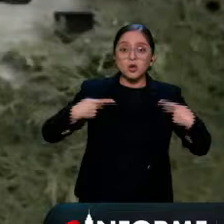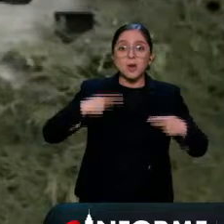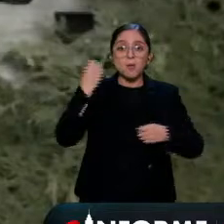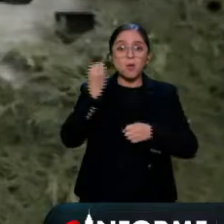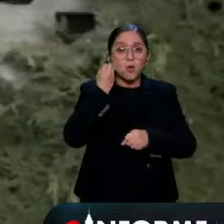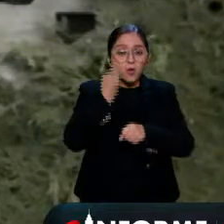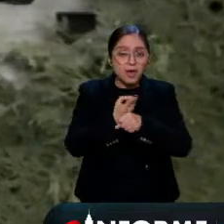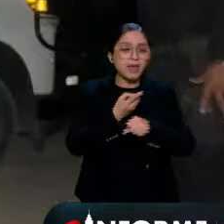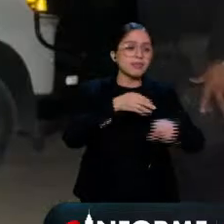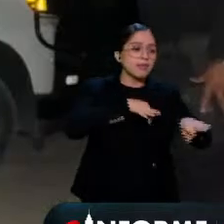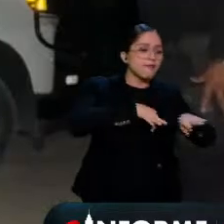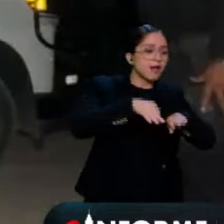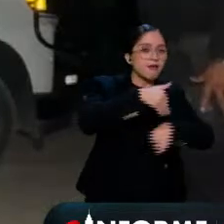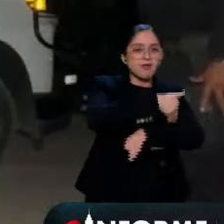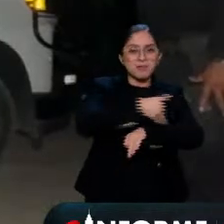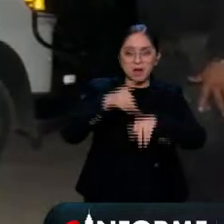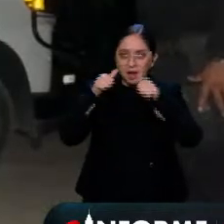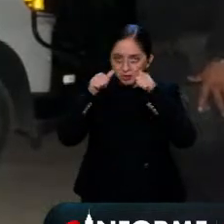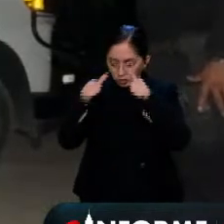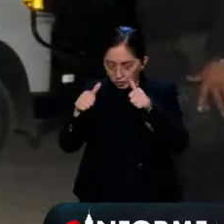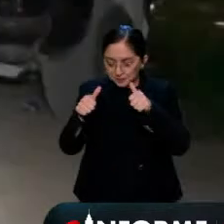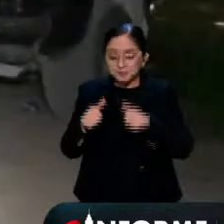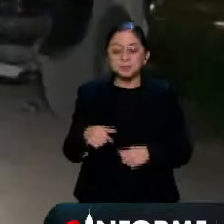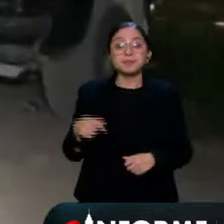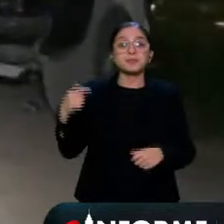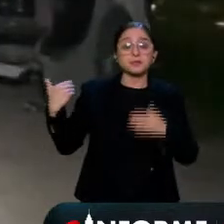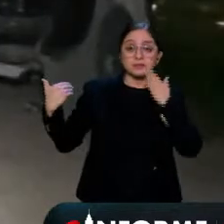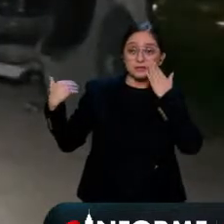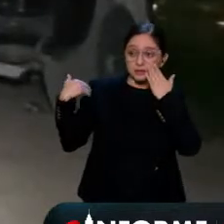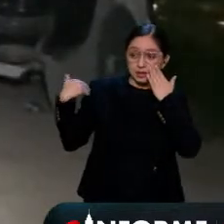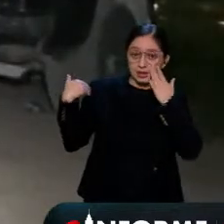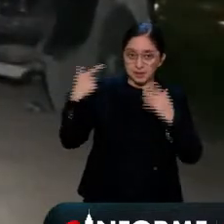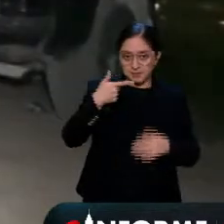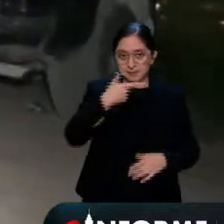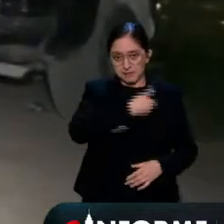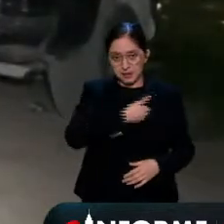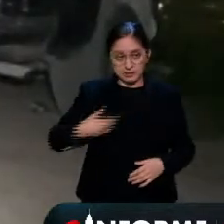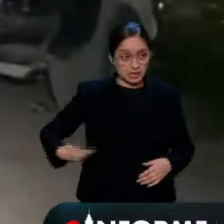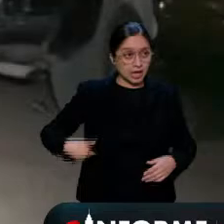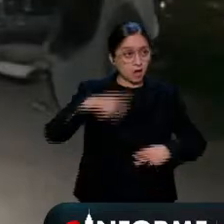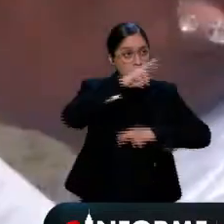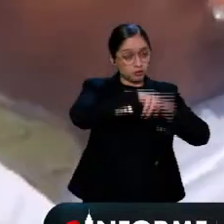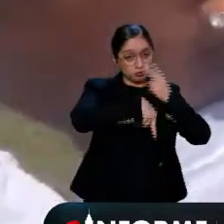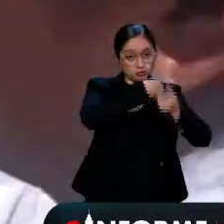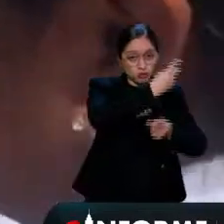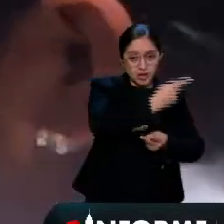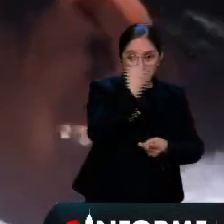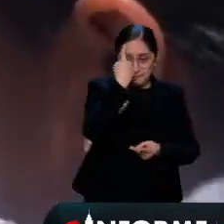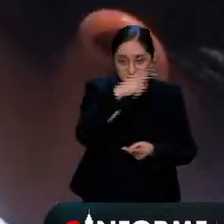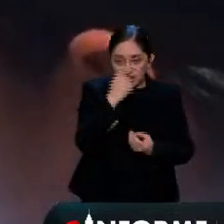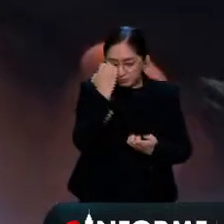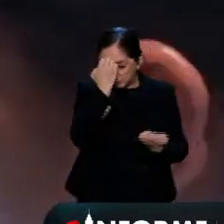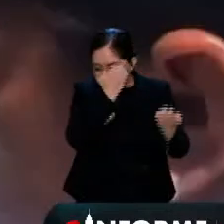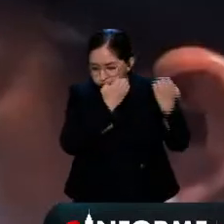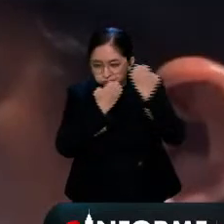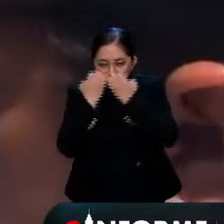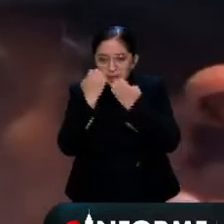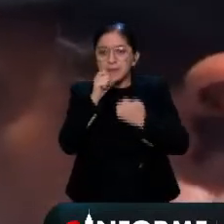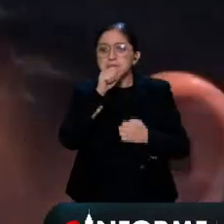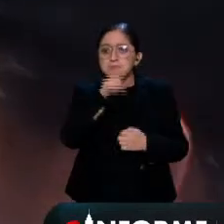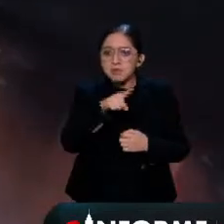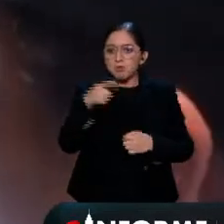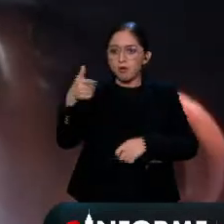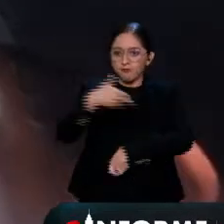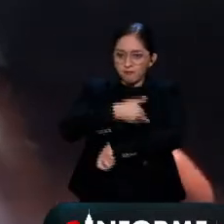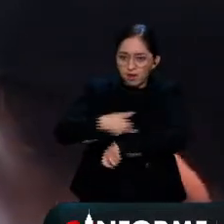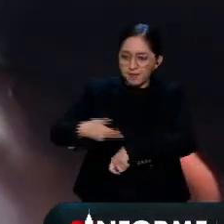y familiares. Este fin de semana, el presidente de México recorrió la zona para supervisar las operaciones de rescate y atender a las demandas de los familiares